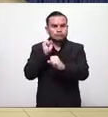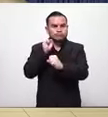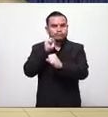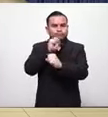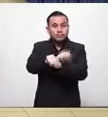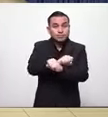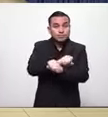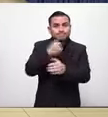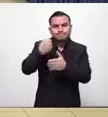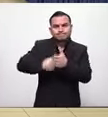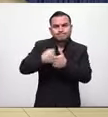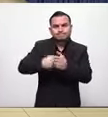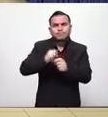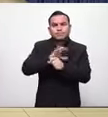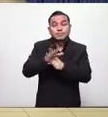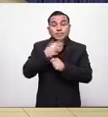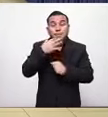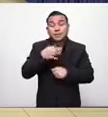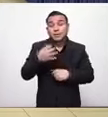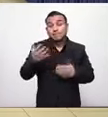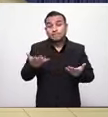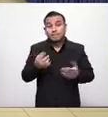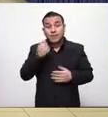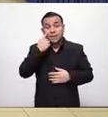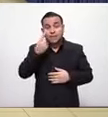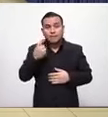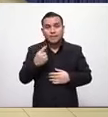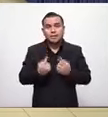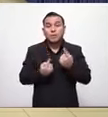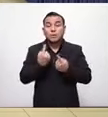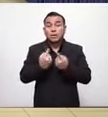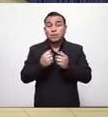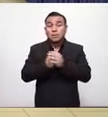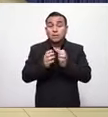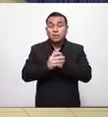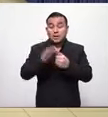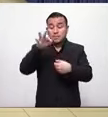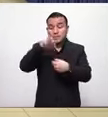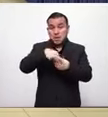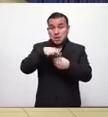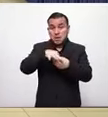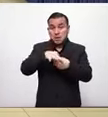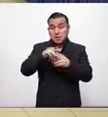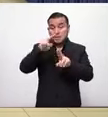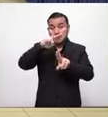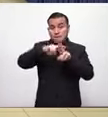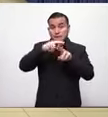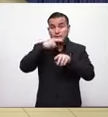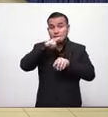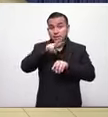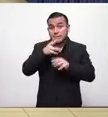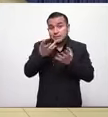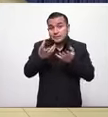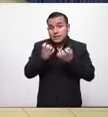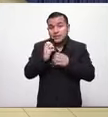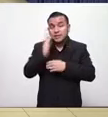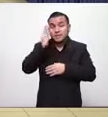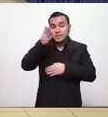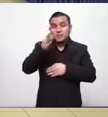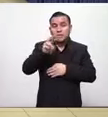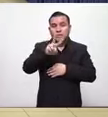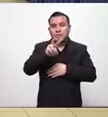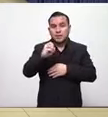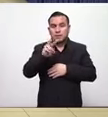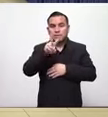y es por eso que ellos en esta agenda electoral en la que ya entraron y como bien lo decía el diputado